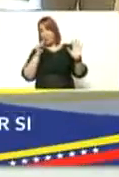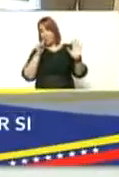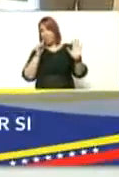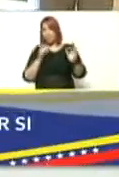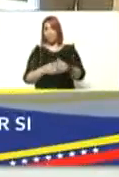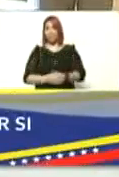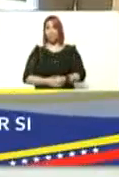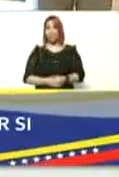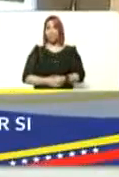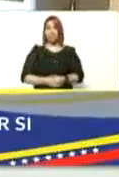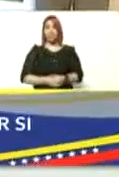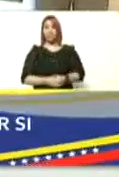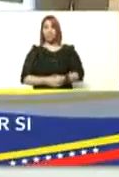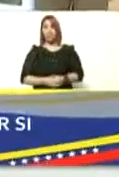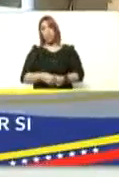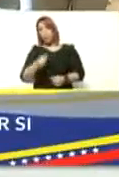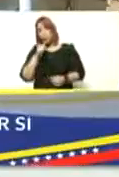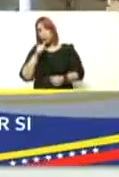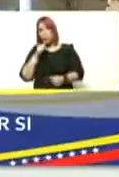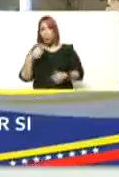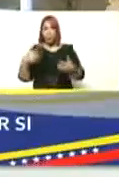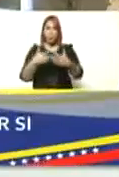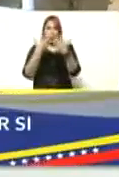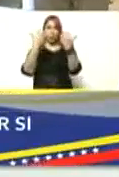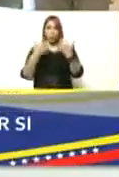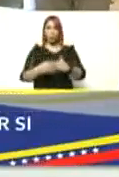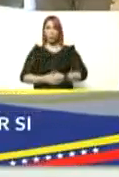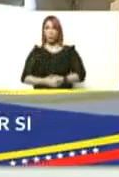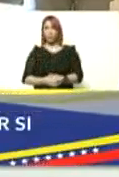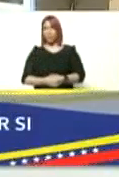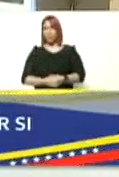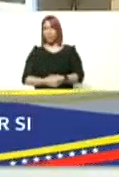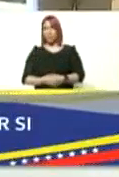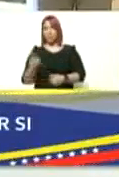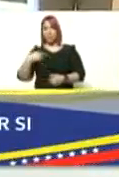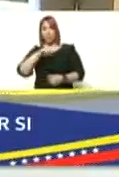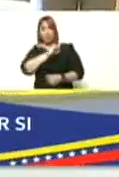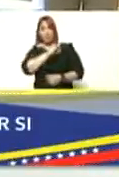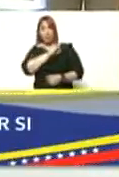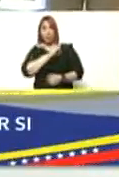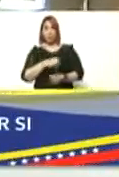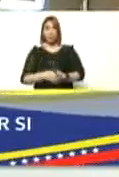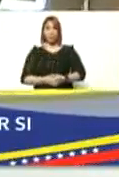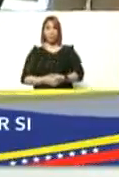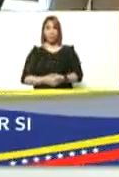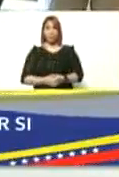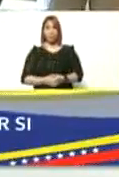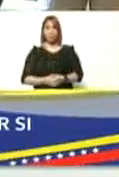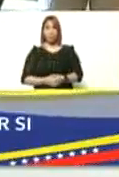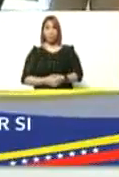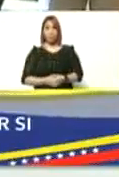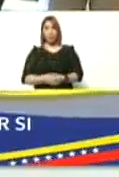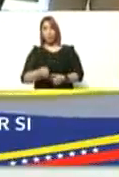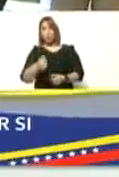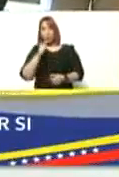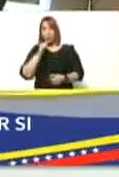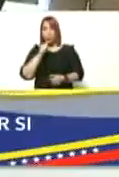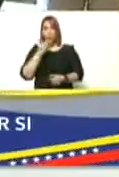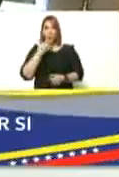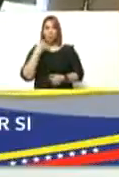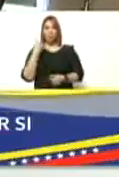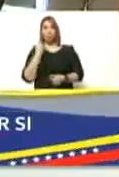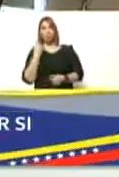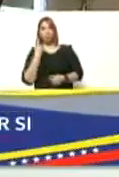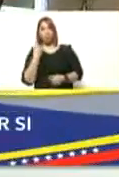se meten sus traguitos entonces tenían miedo de empujarse un trago y que le cayera mal